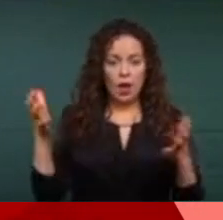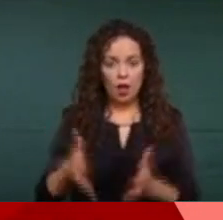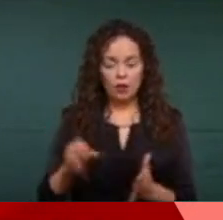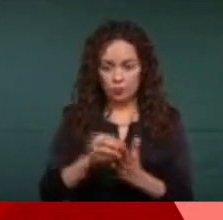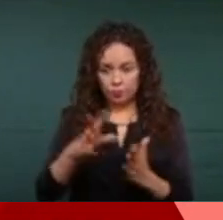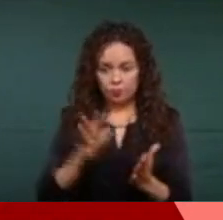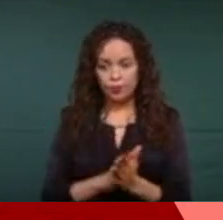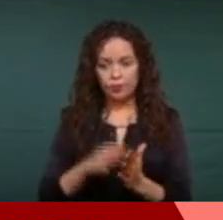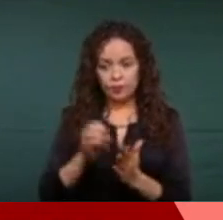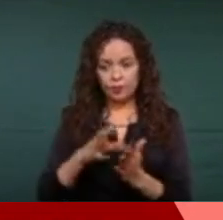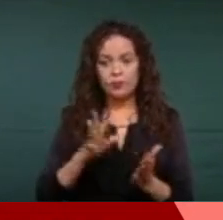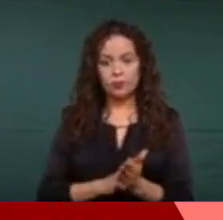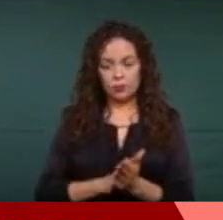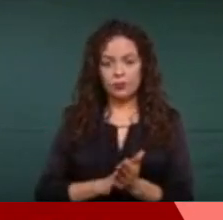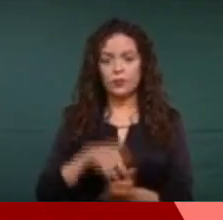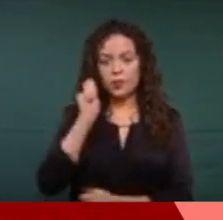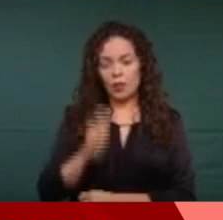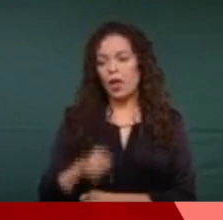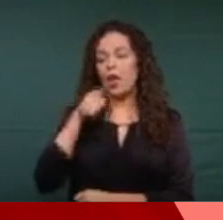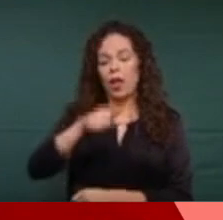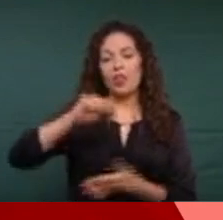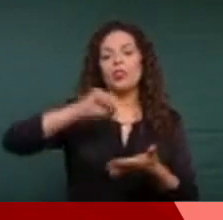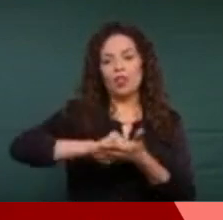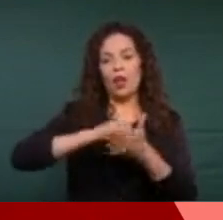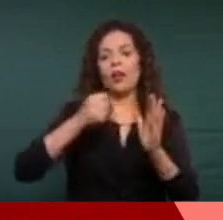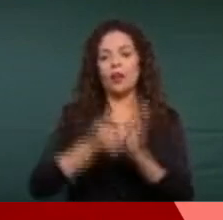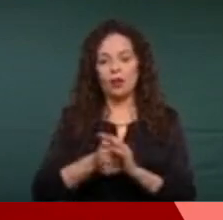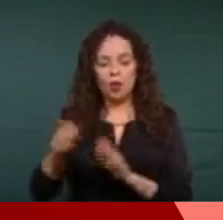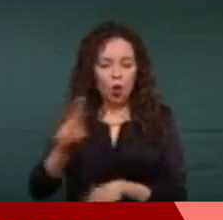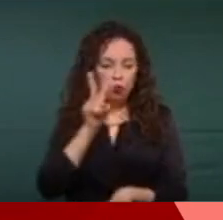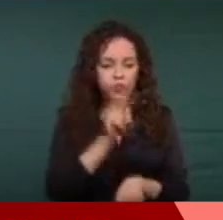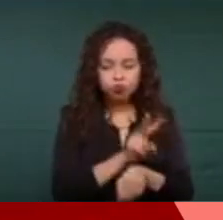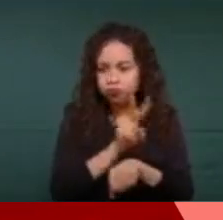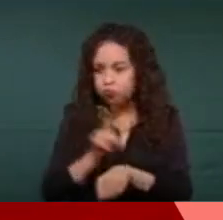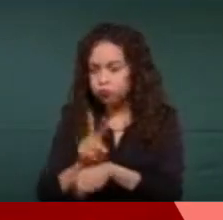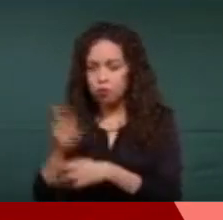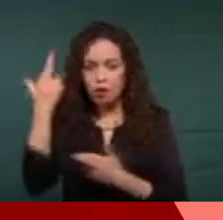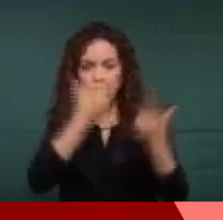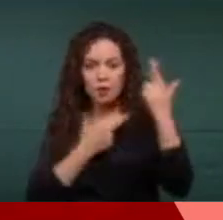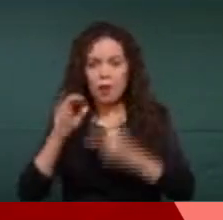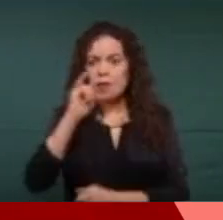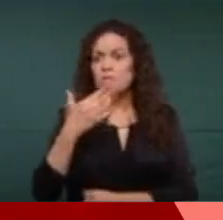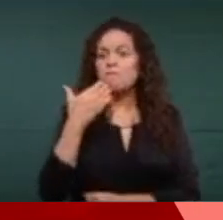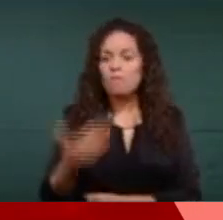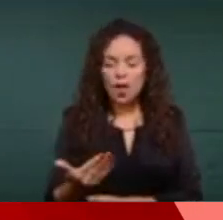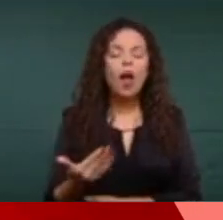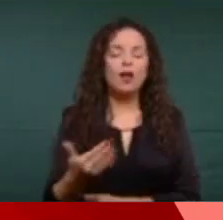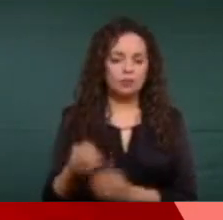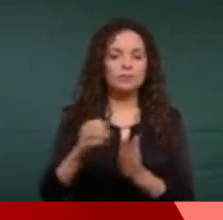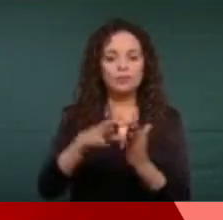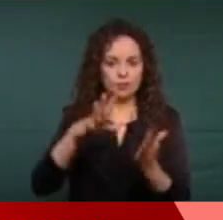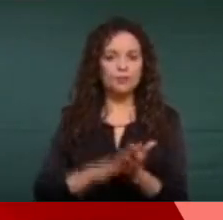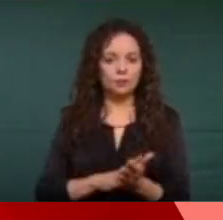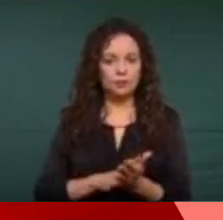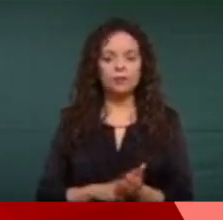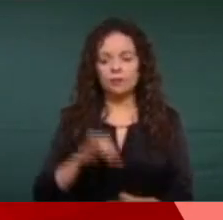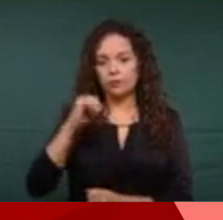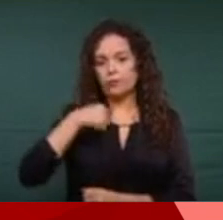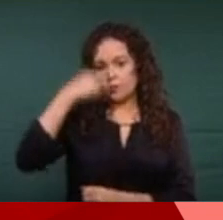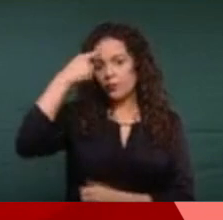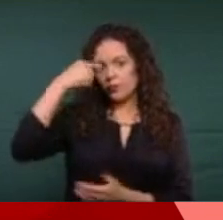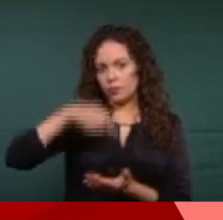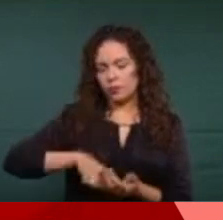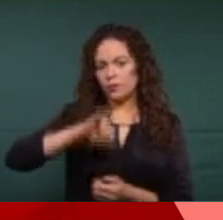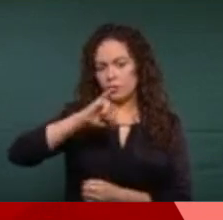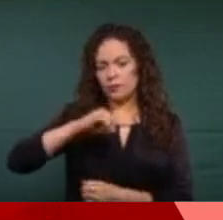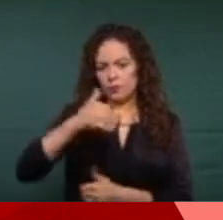dictaminadas por un ente técnico que las valida y espero también, seguramente, habría una solicitud